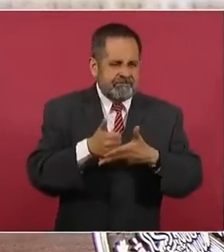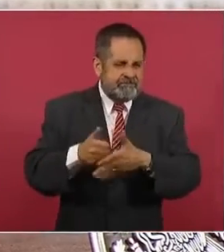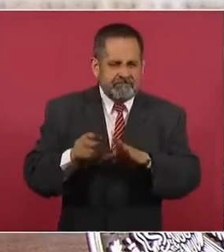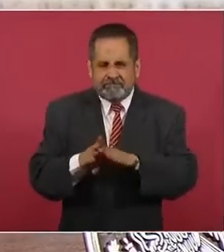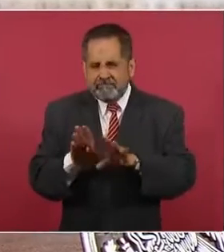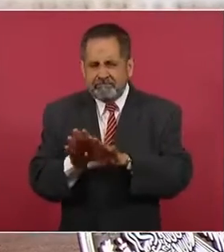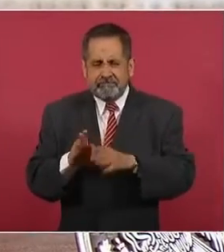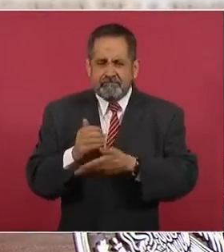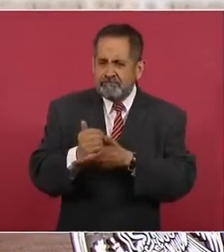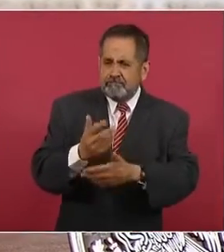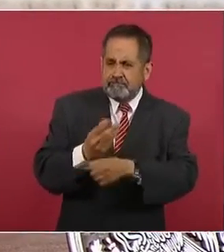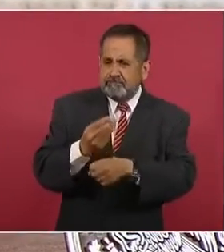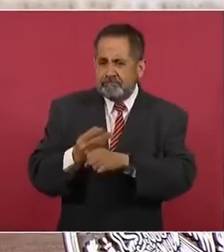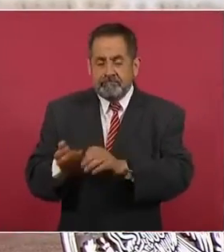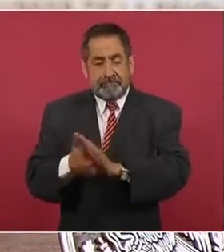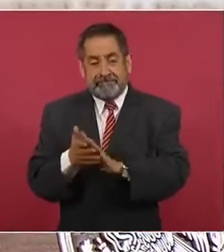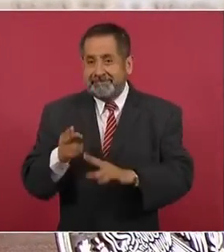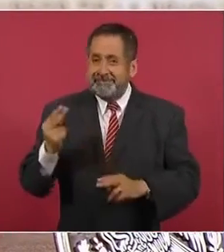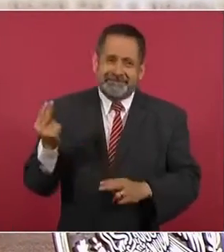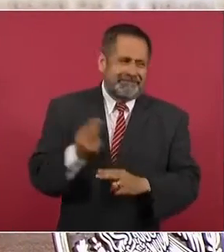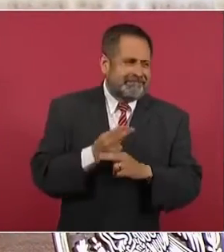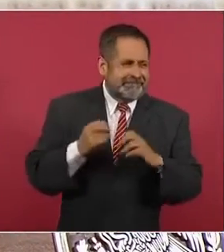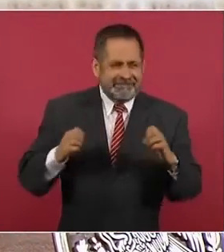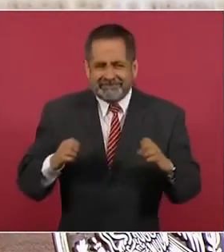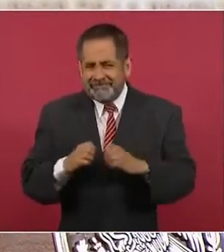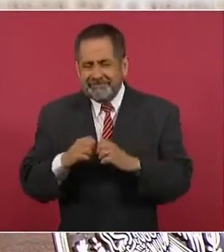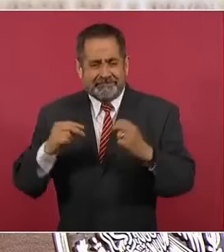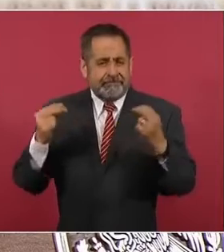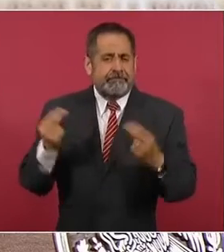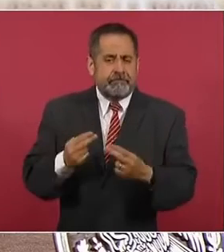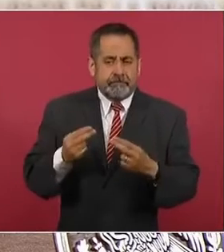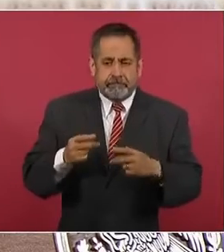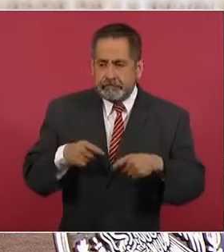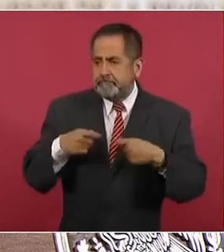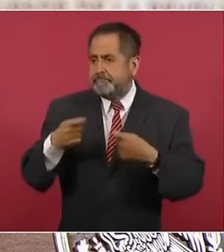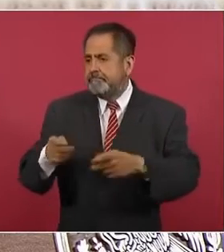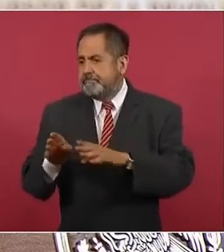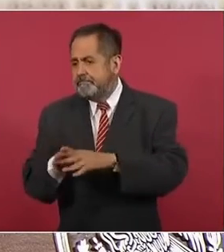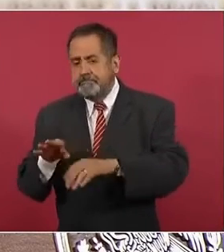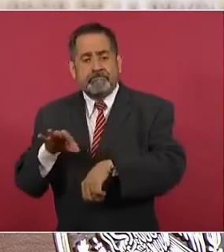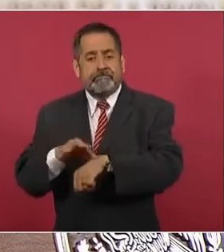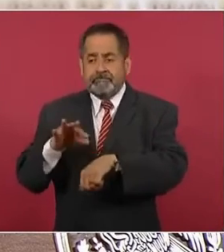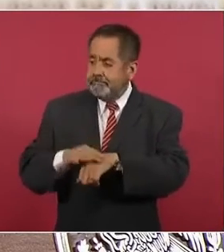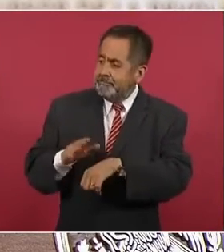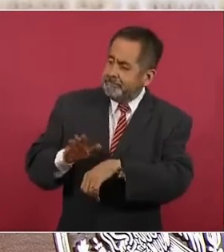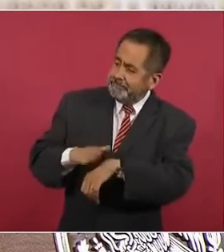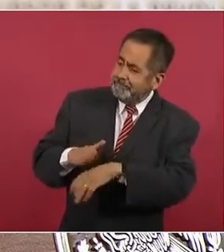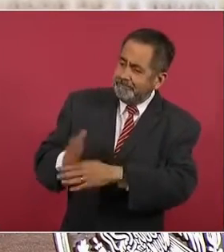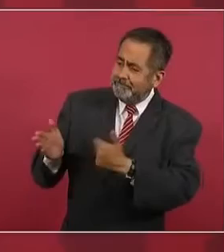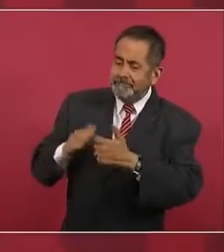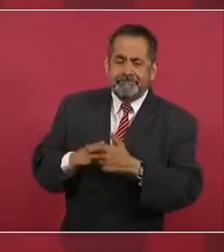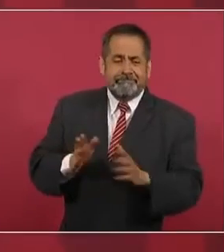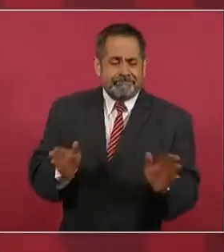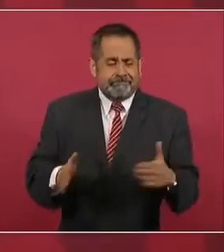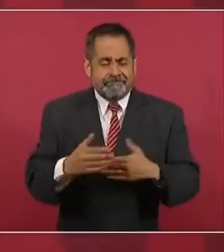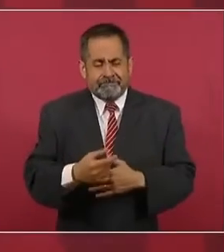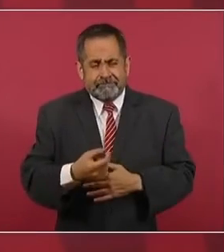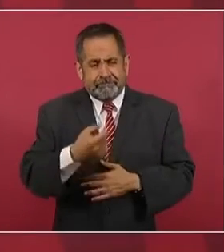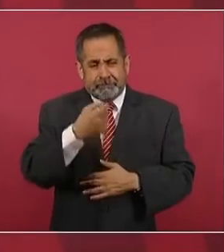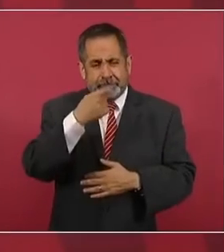con urgencia y a conseguir los médicos y los ventiladores